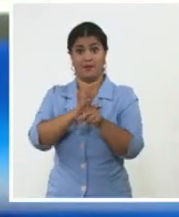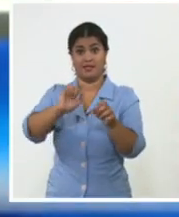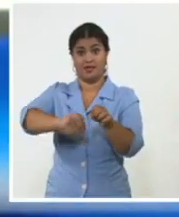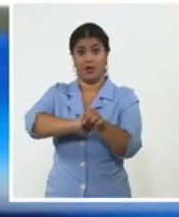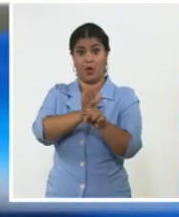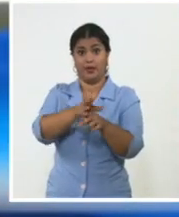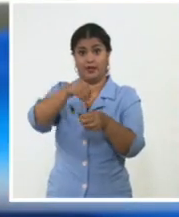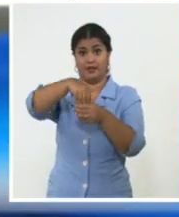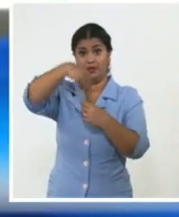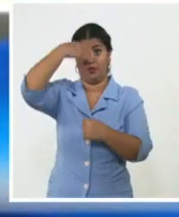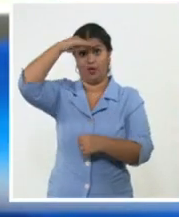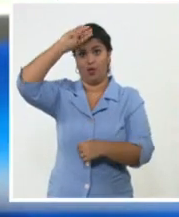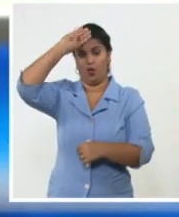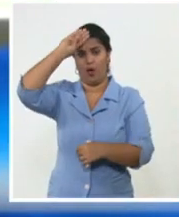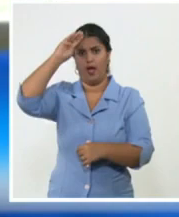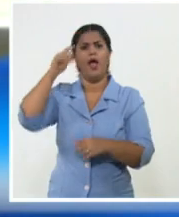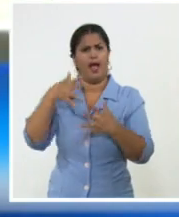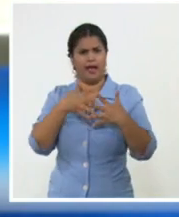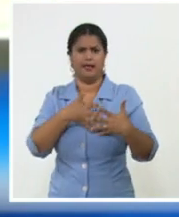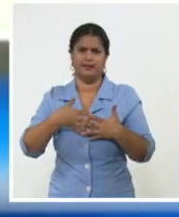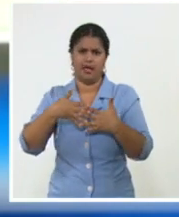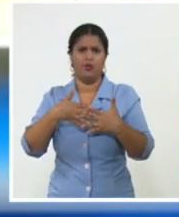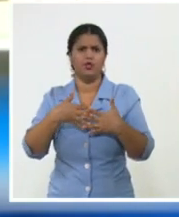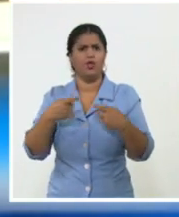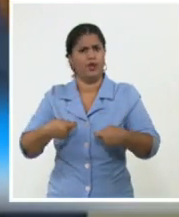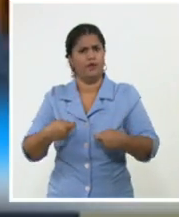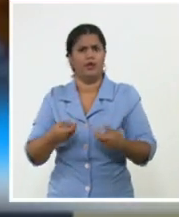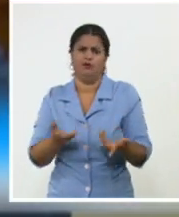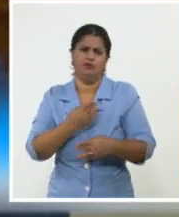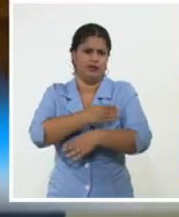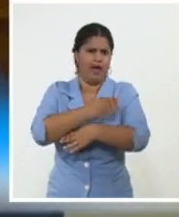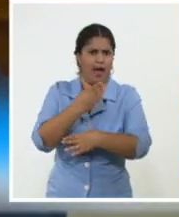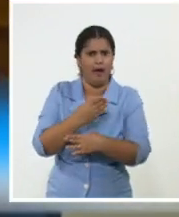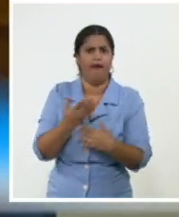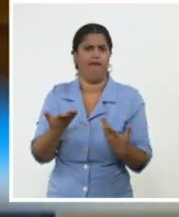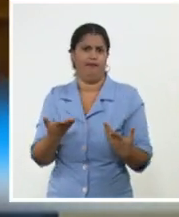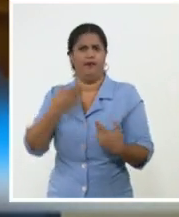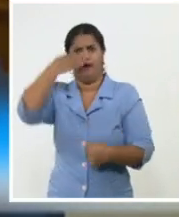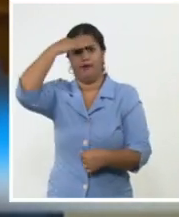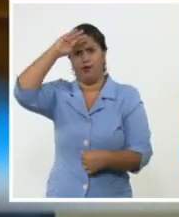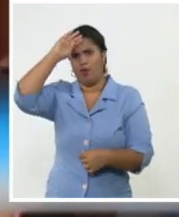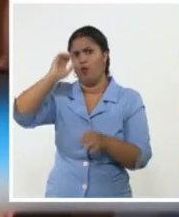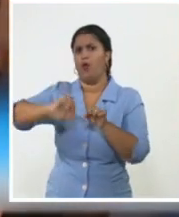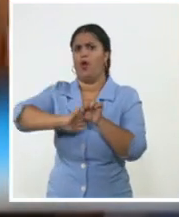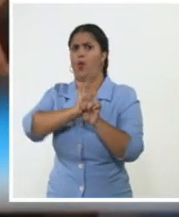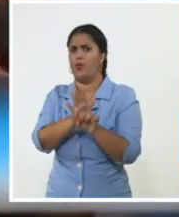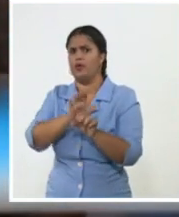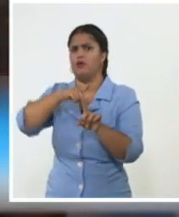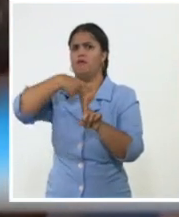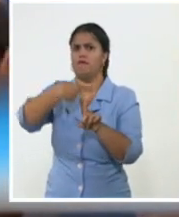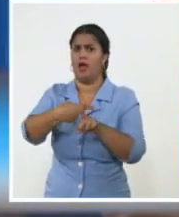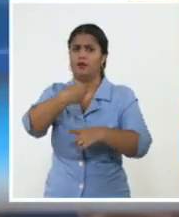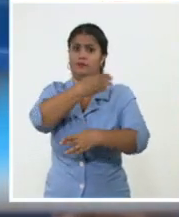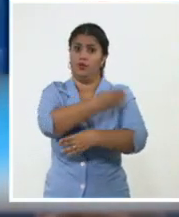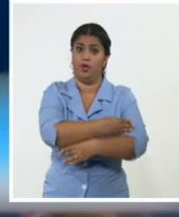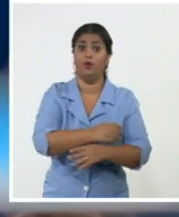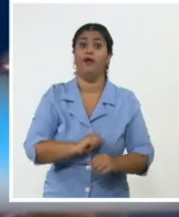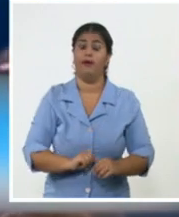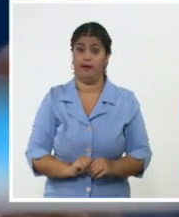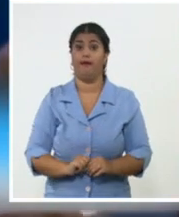siquiera en los peores momentos de la pandemia. El gobierno de Biden mantiene intactas las más de 240